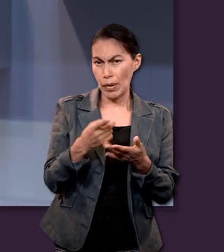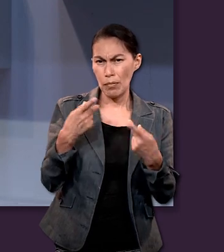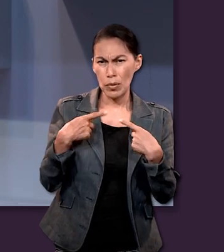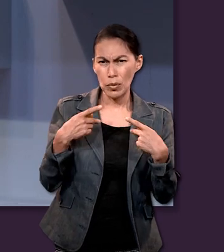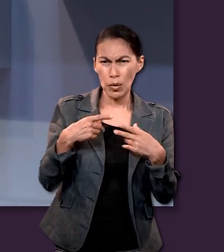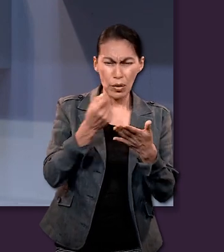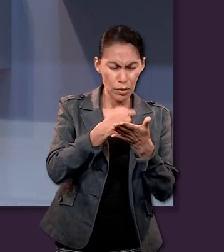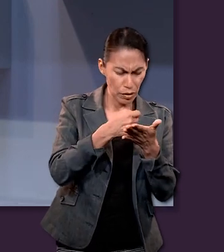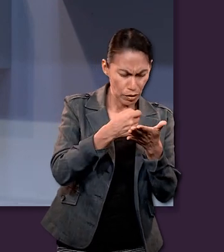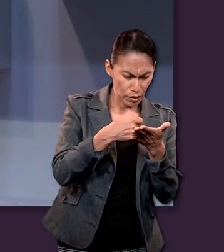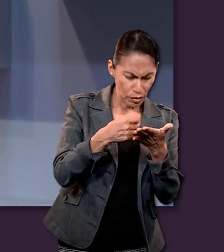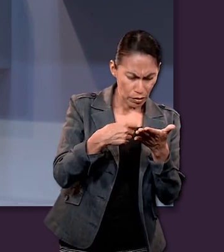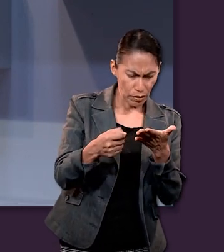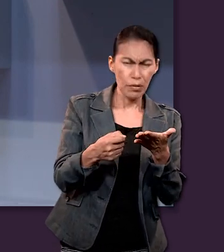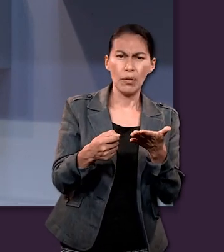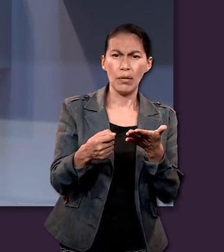que